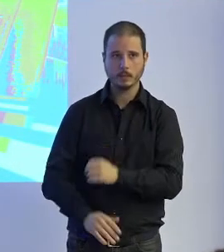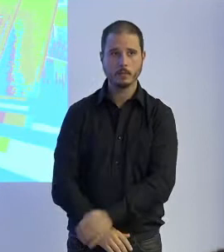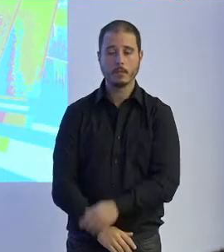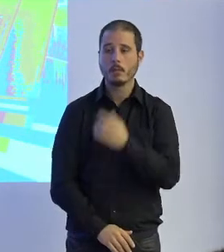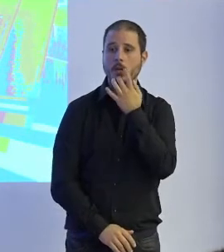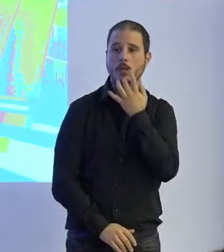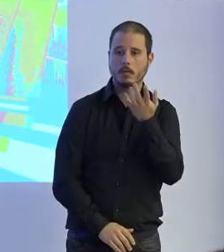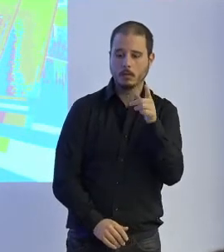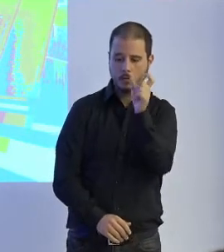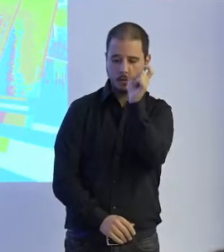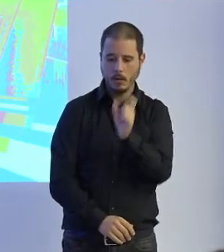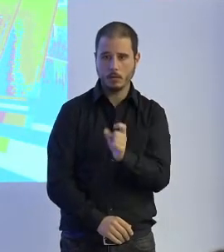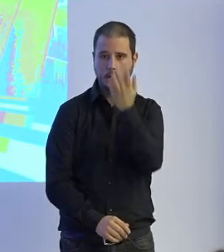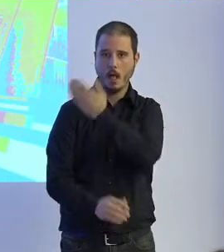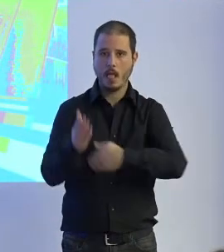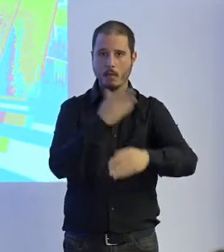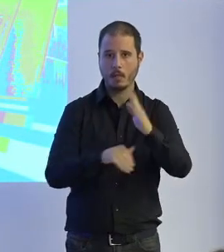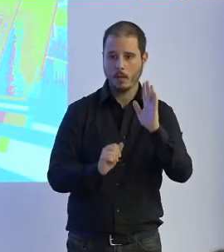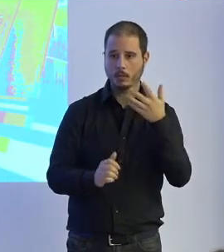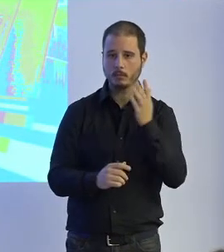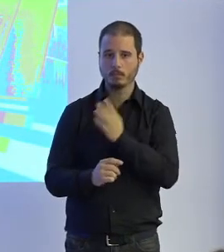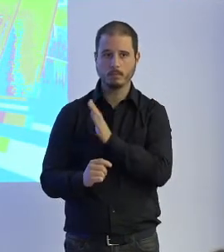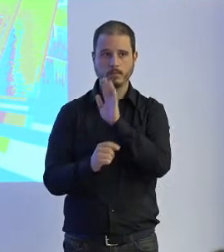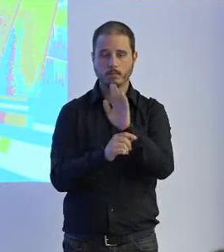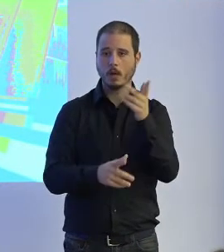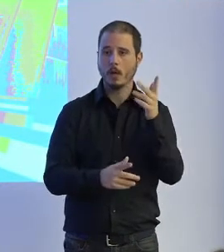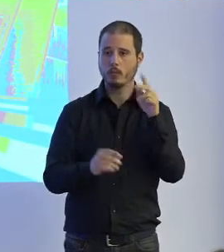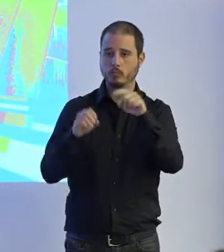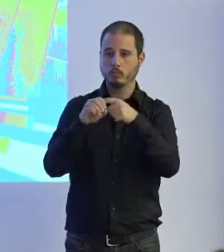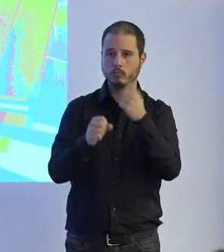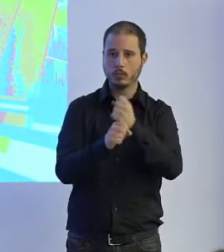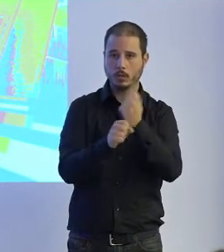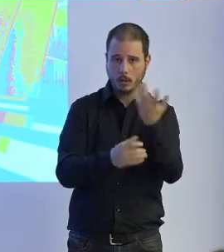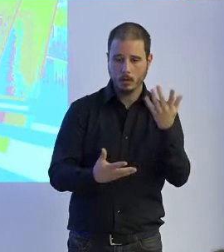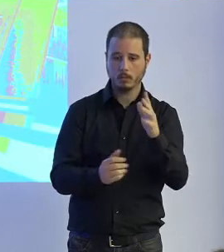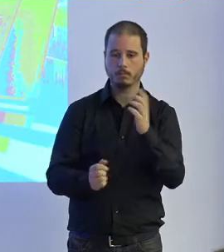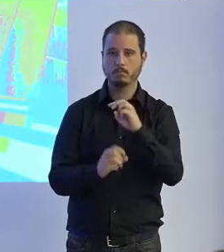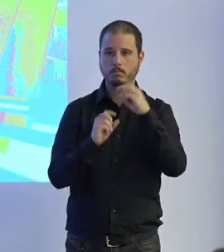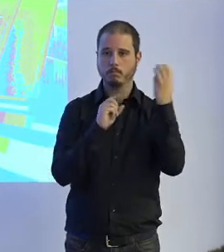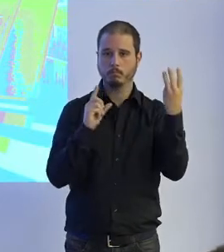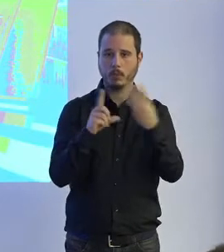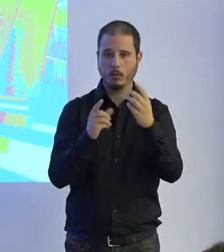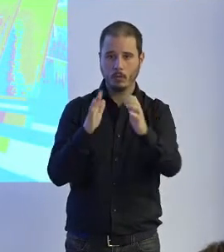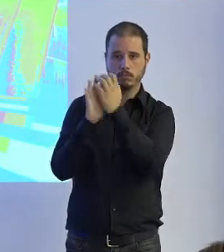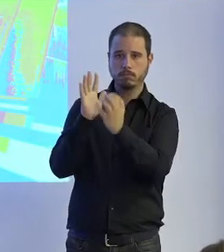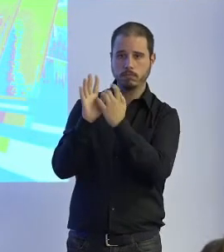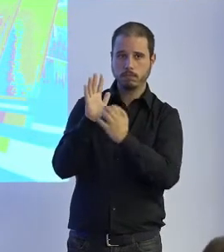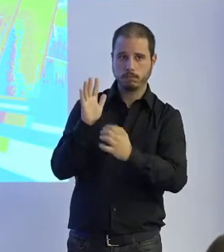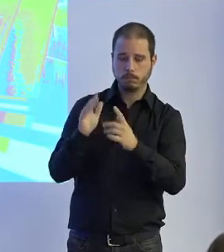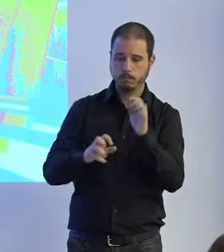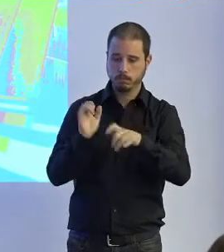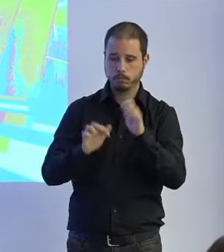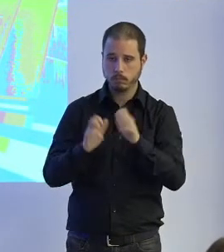Una persona con discapacidad aplica para un puesto de trabajo y para ello rellena un formulario web en el que tiene que introducir sus datos. Muy bien, muchas gracias por